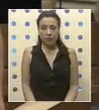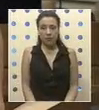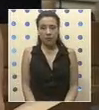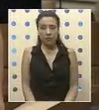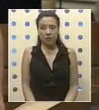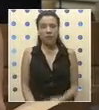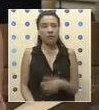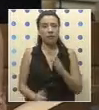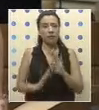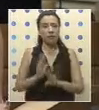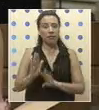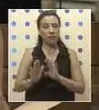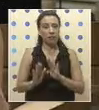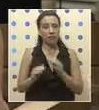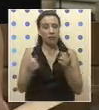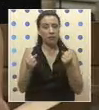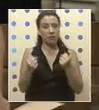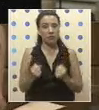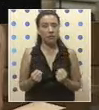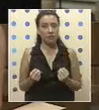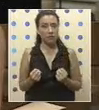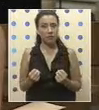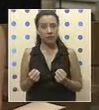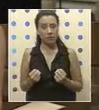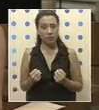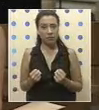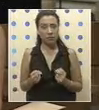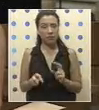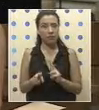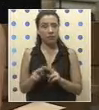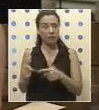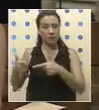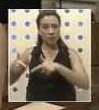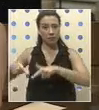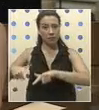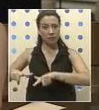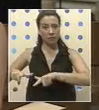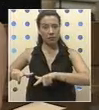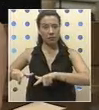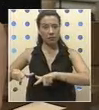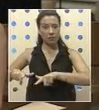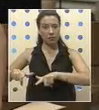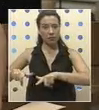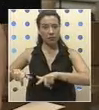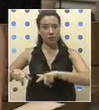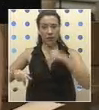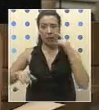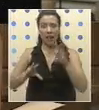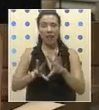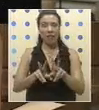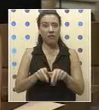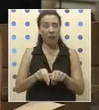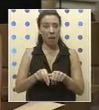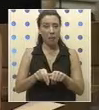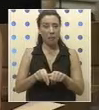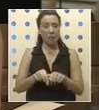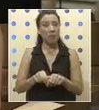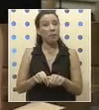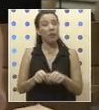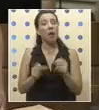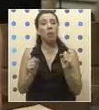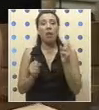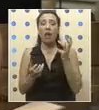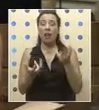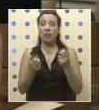a proteger la posibilidad de poder generar espacios para que las familias recoletanas puedan tener